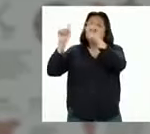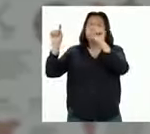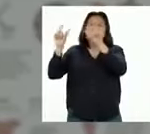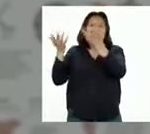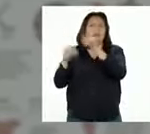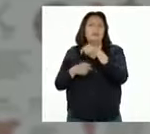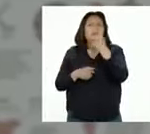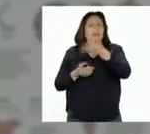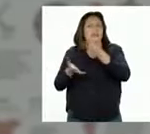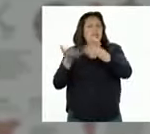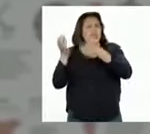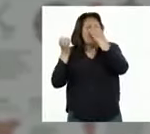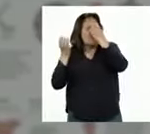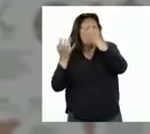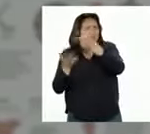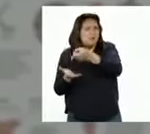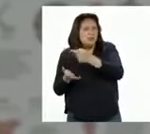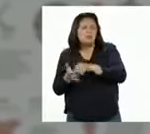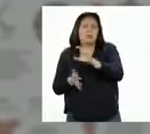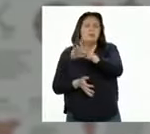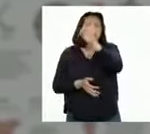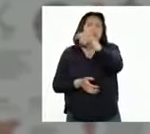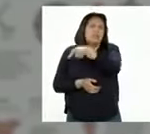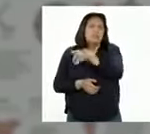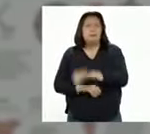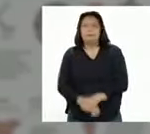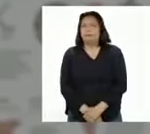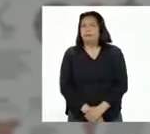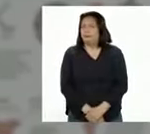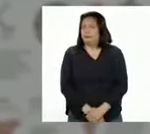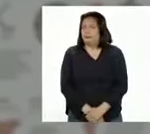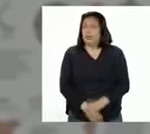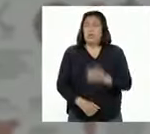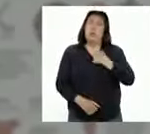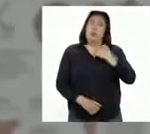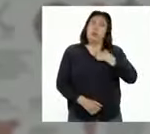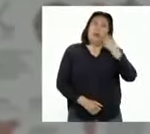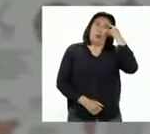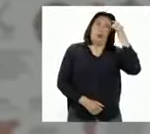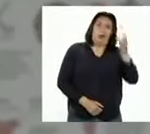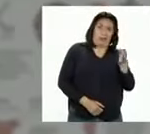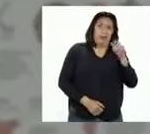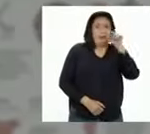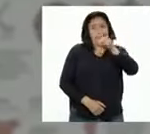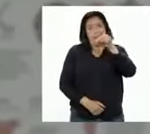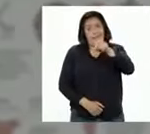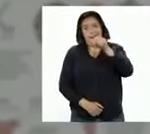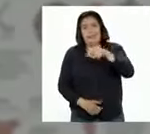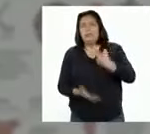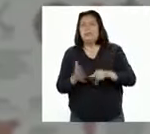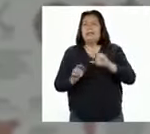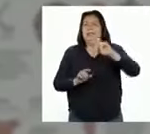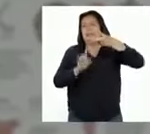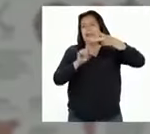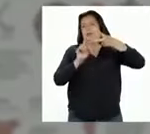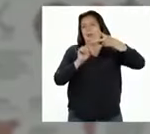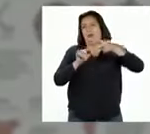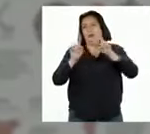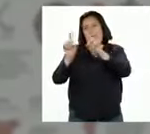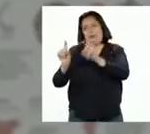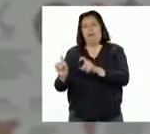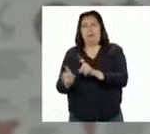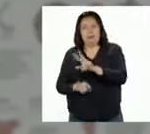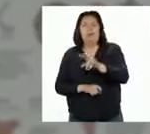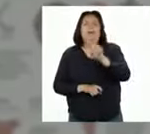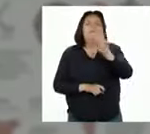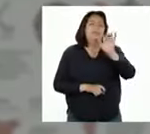¿Qué información crees que encontremos ahí? Yo creo que allí hallaremos información sobre la segunda pregunta que nos hizo